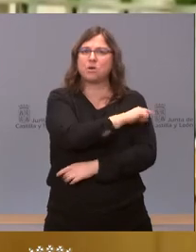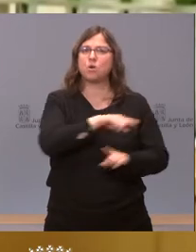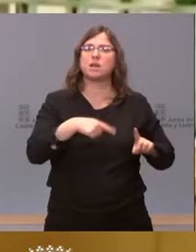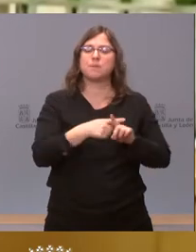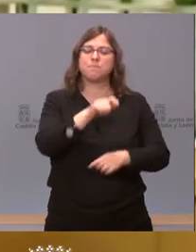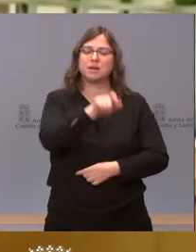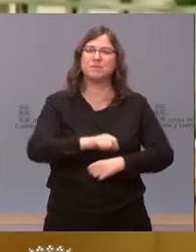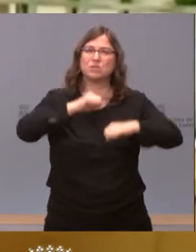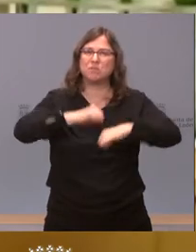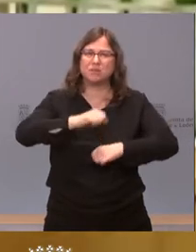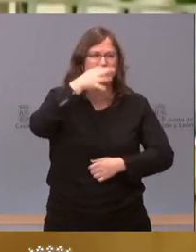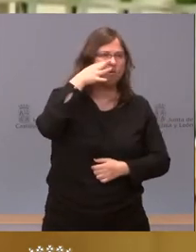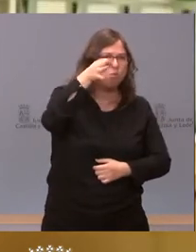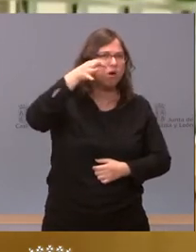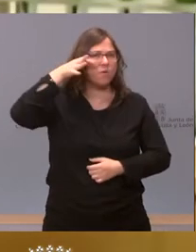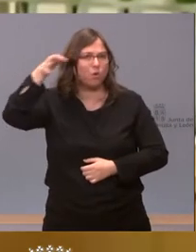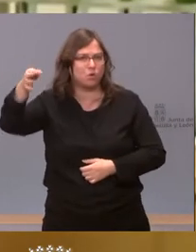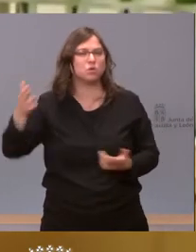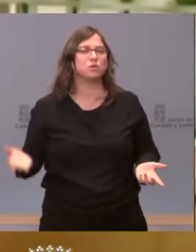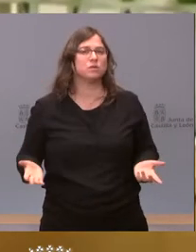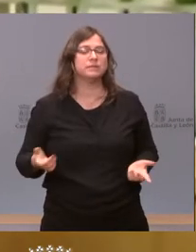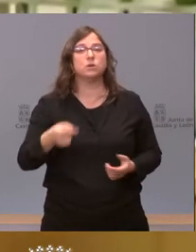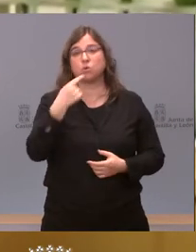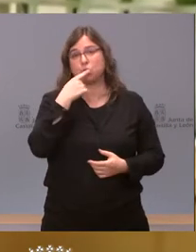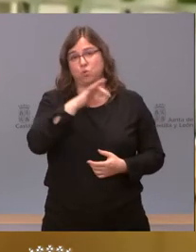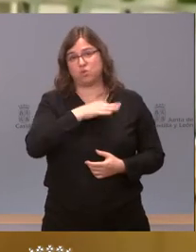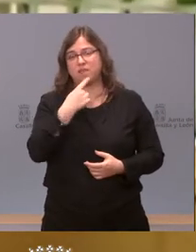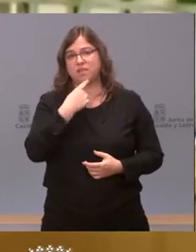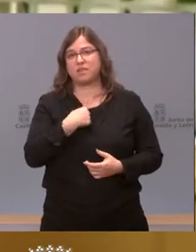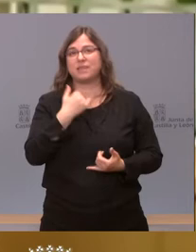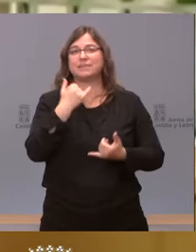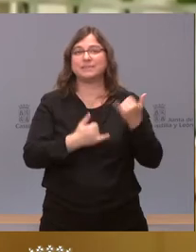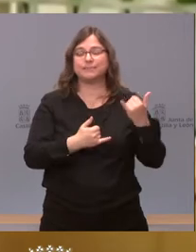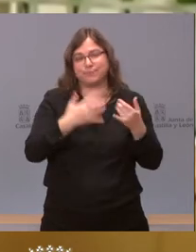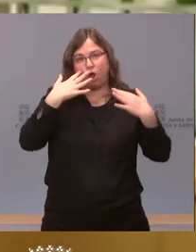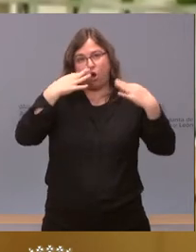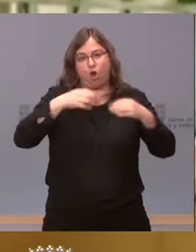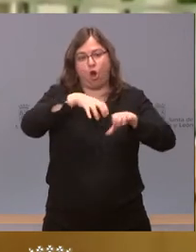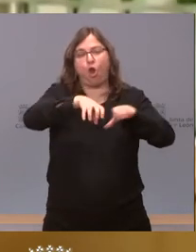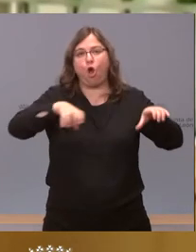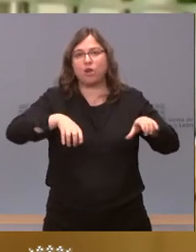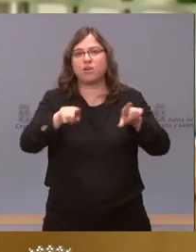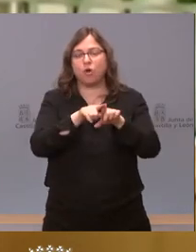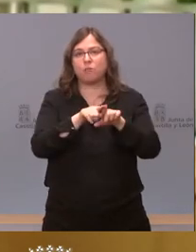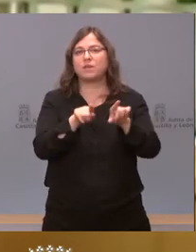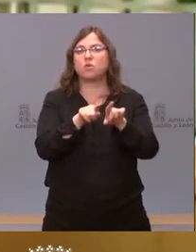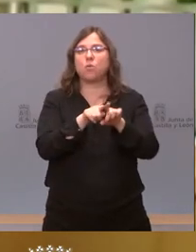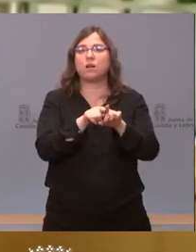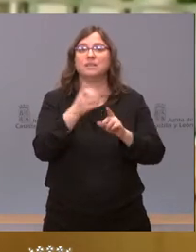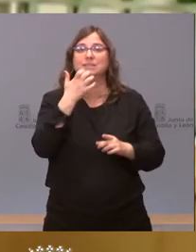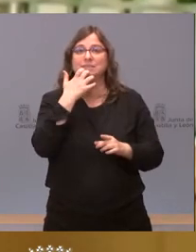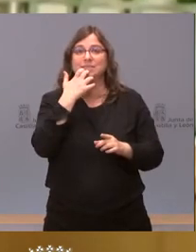personas mayores en el medio rural. No sé si... Claro, usted dice que la logística sensata y razonable es